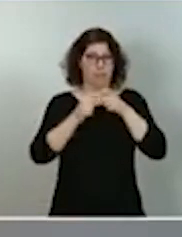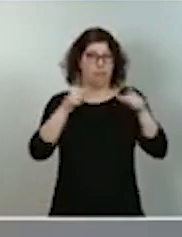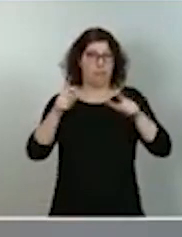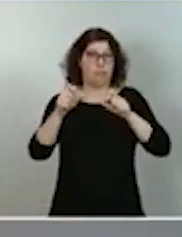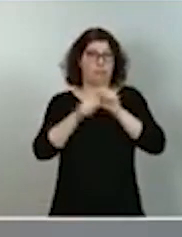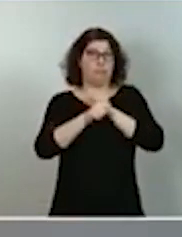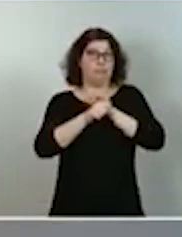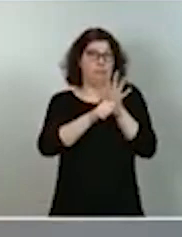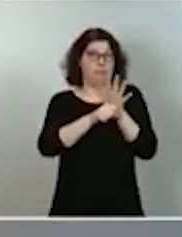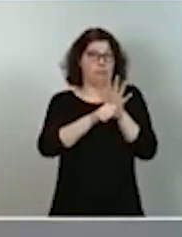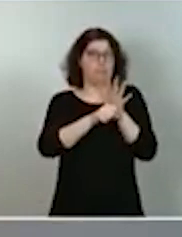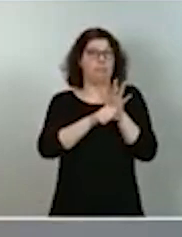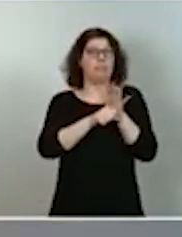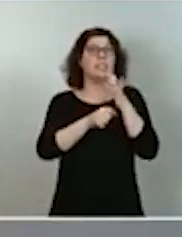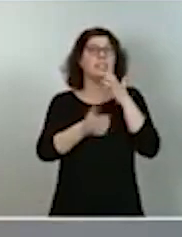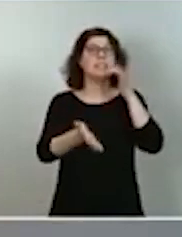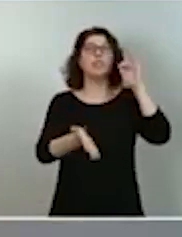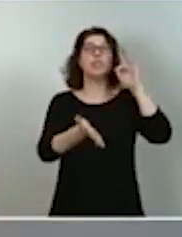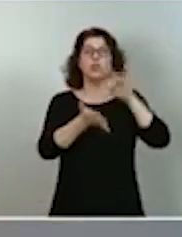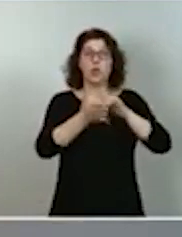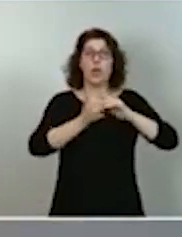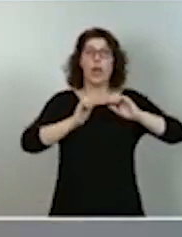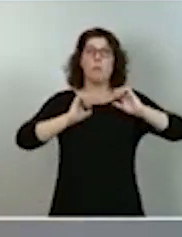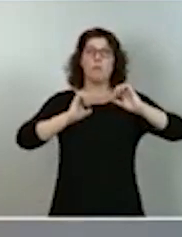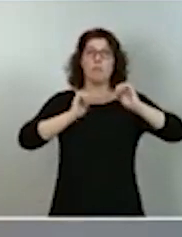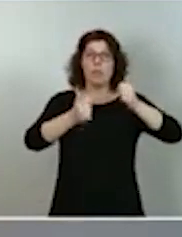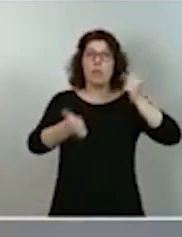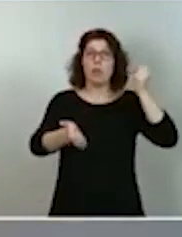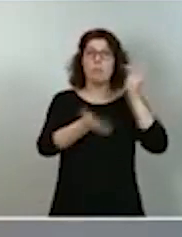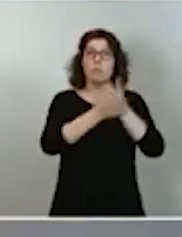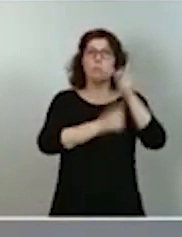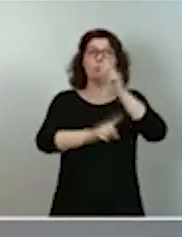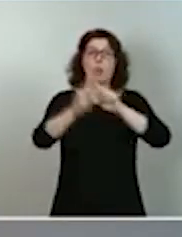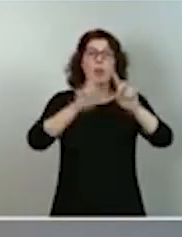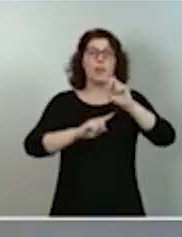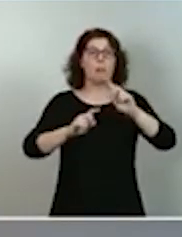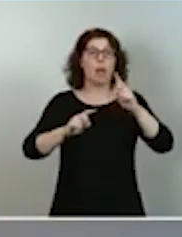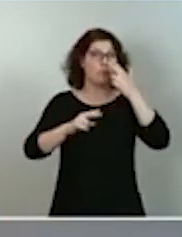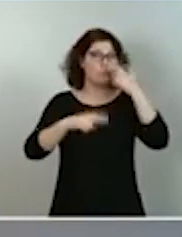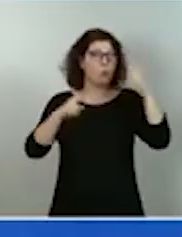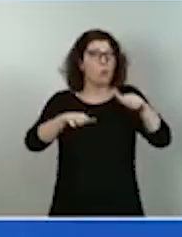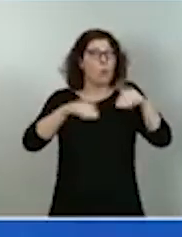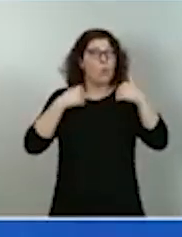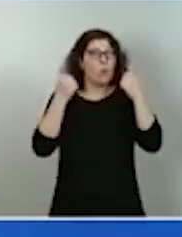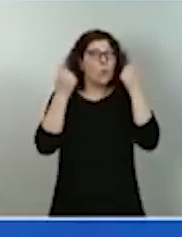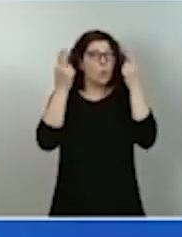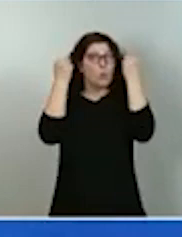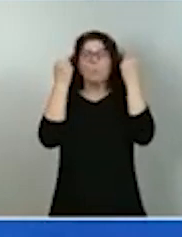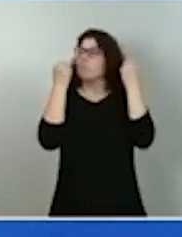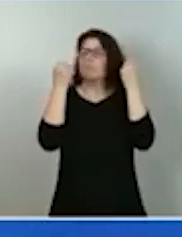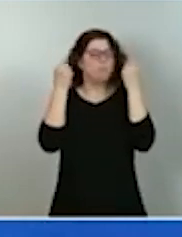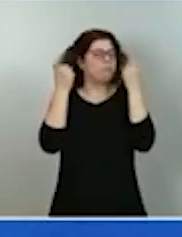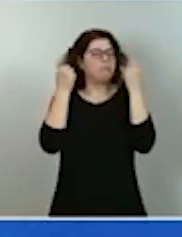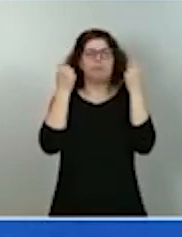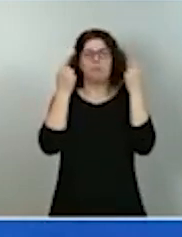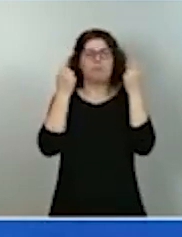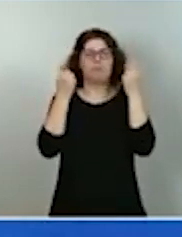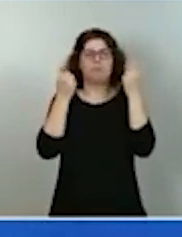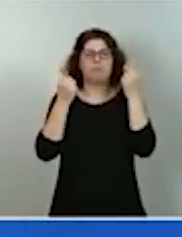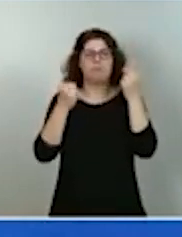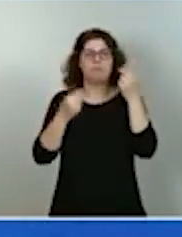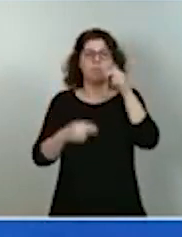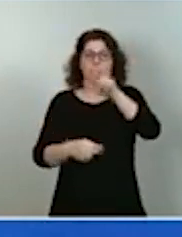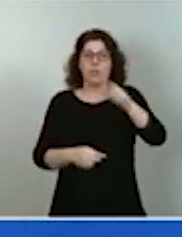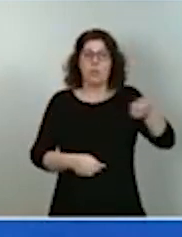cuando hay que dar la cara. Hay que invertir más en sanidad. No podemos consentir que haya profesionales sanitarios,